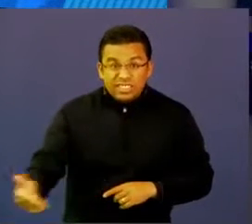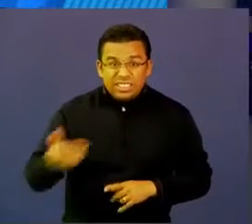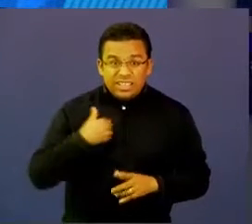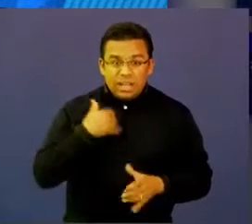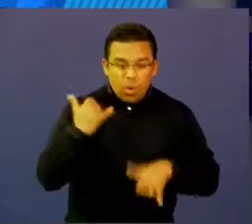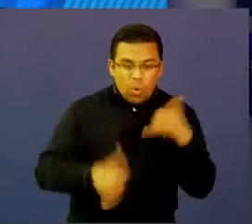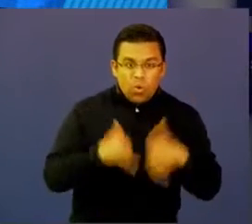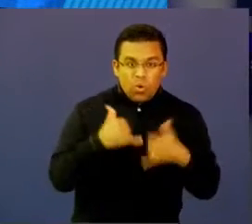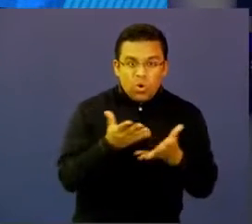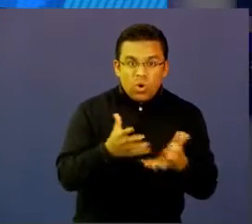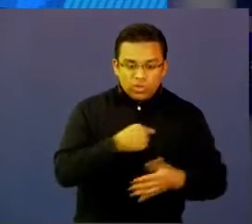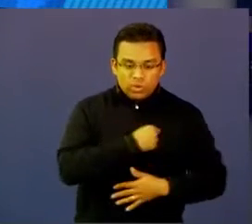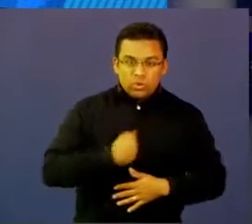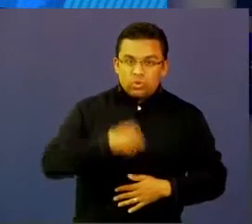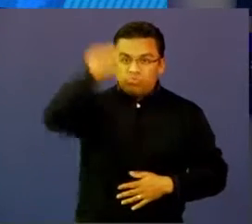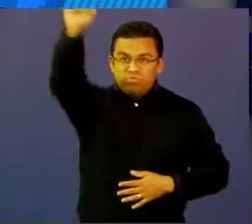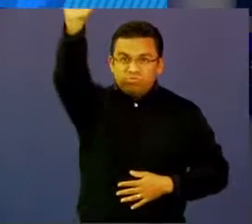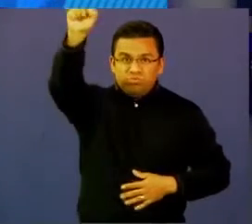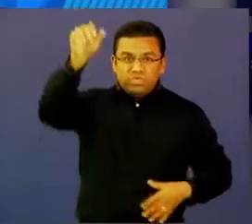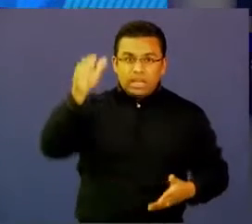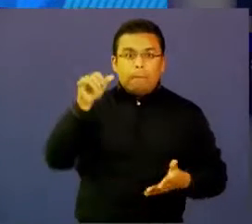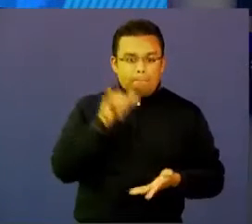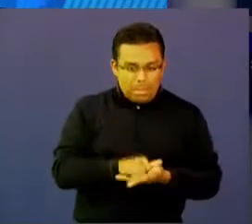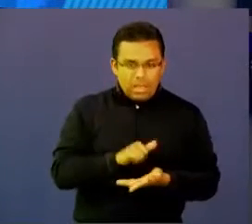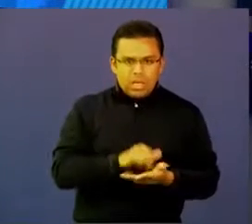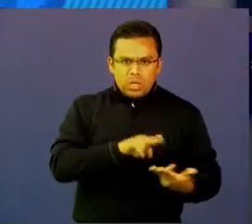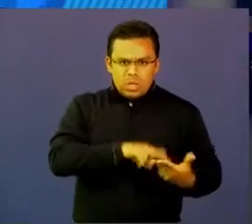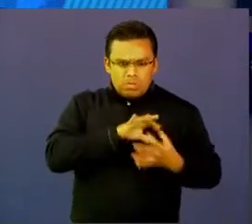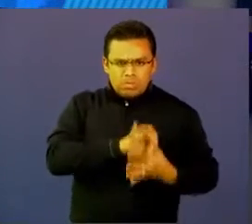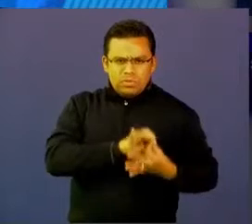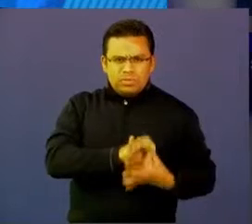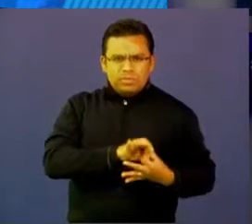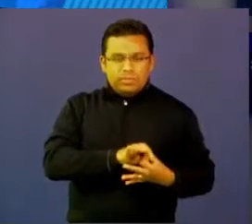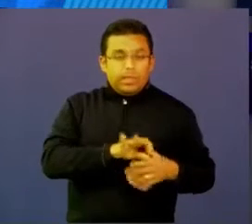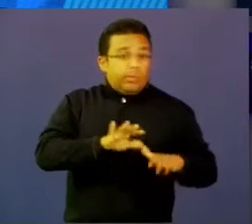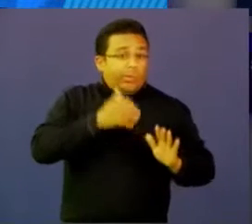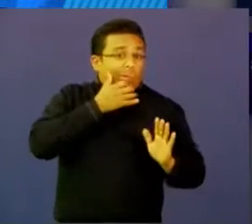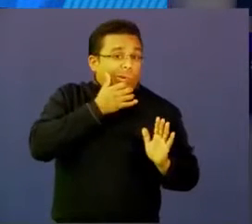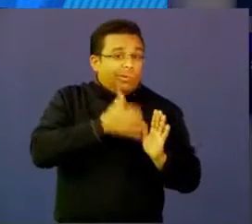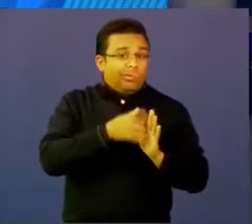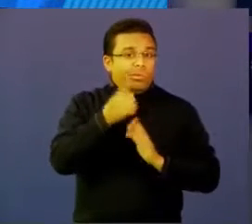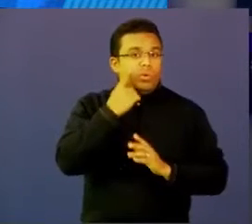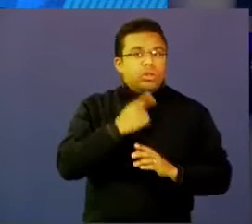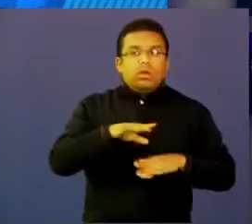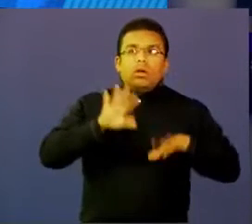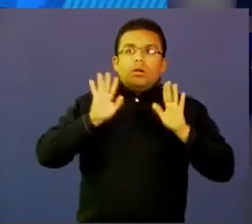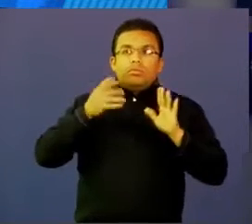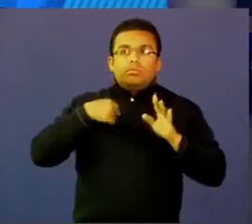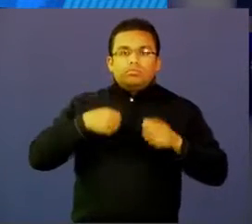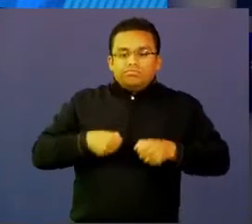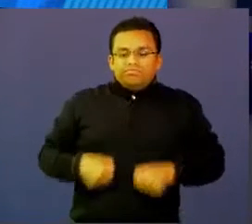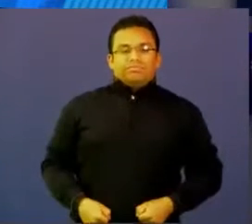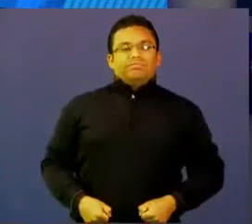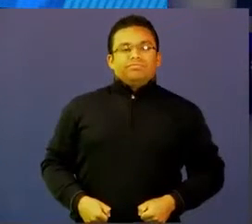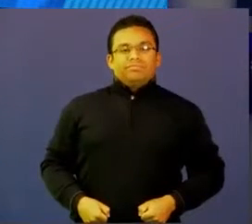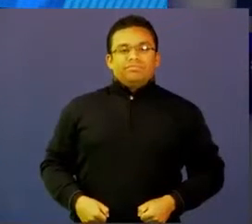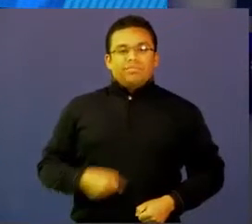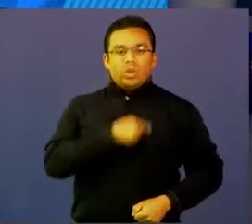con los, con los superhéroes. De hecho, pues yo, como parte de las metodologías, una es ponerse, digamos, en el traje del